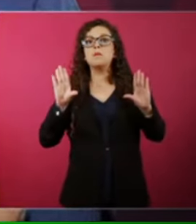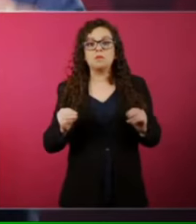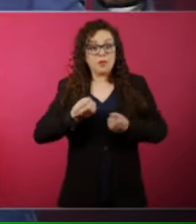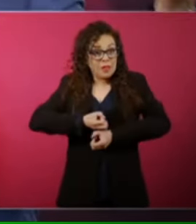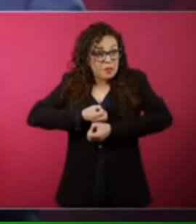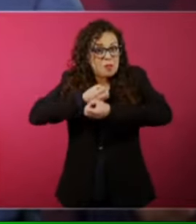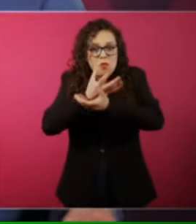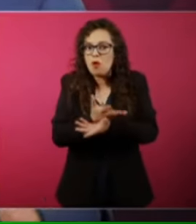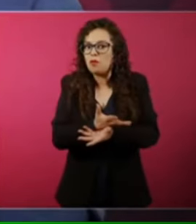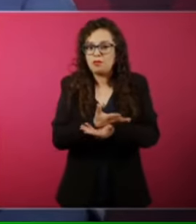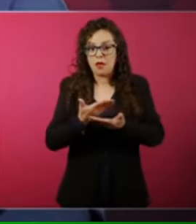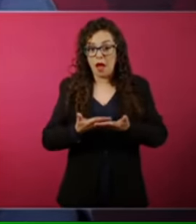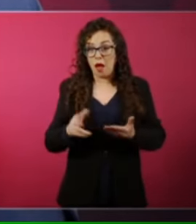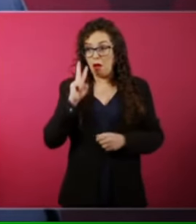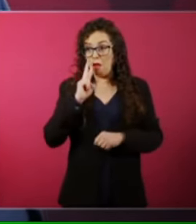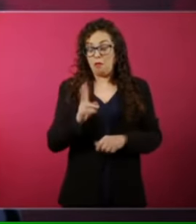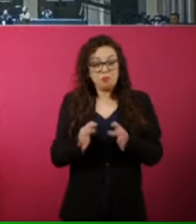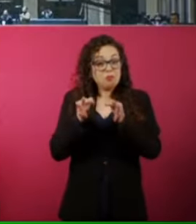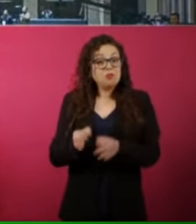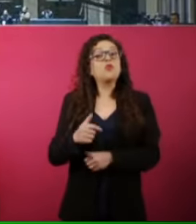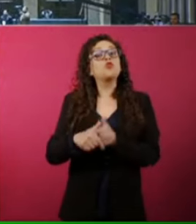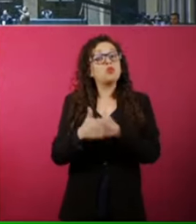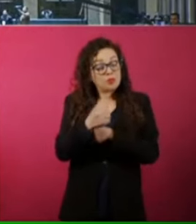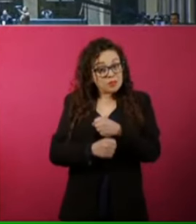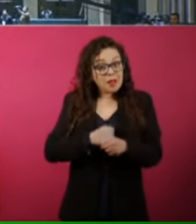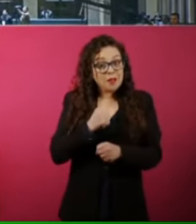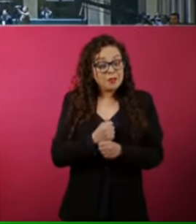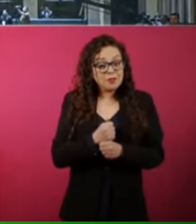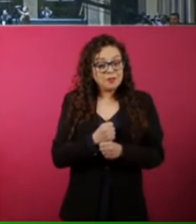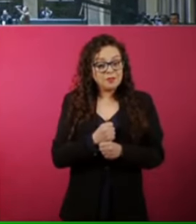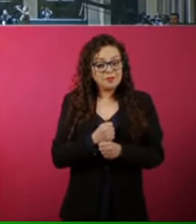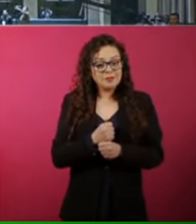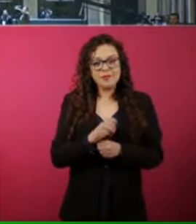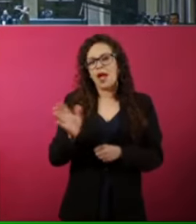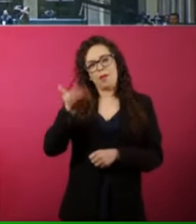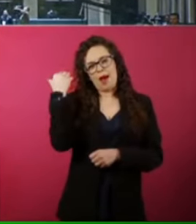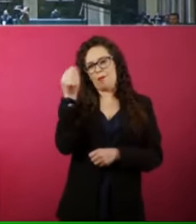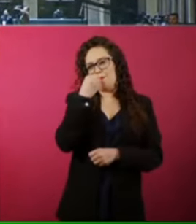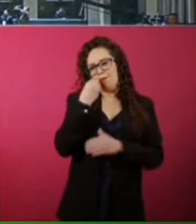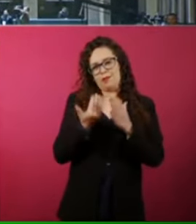y ahora se dicen ¿sí? ya vamos a nos van